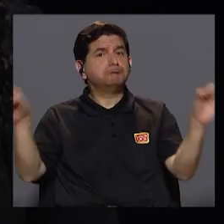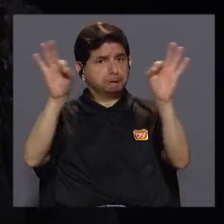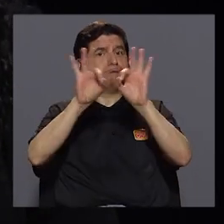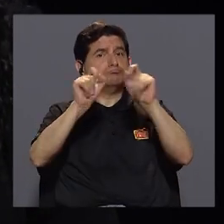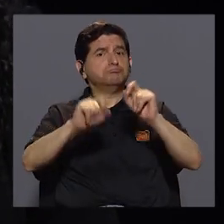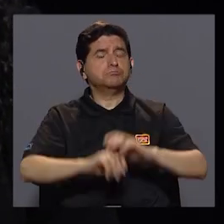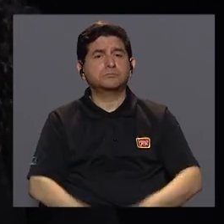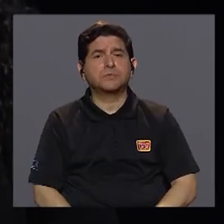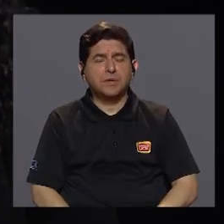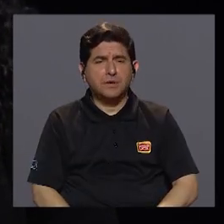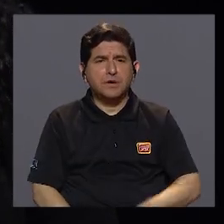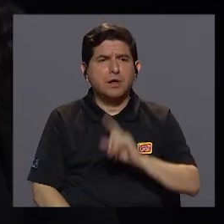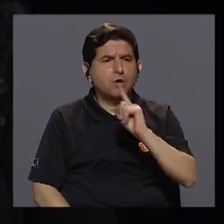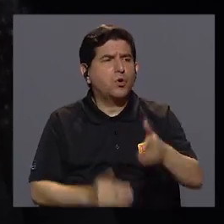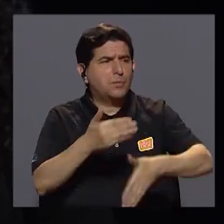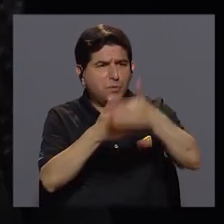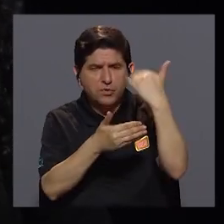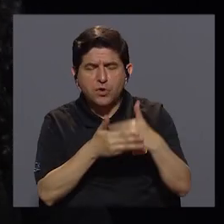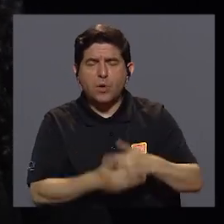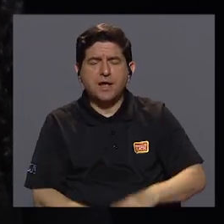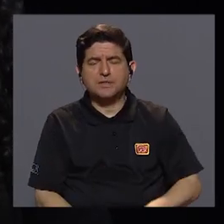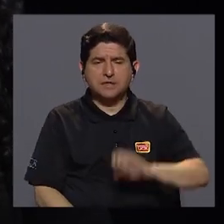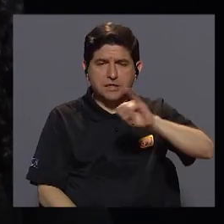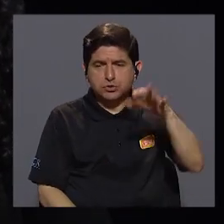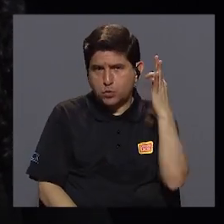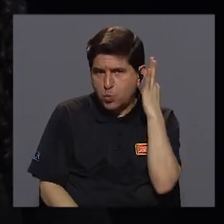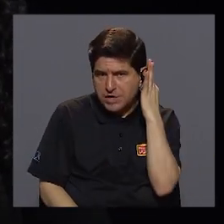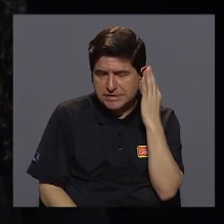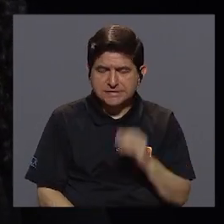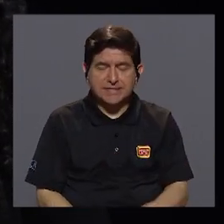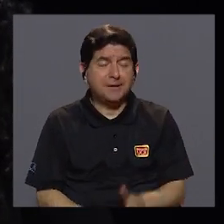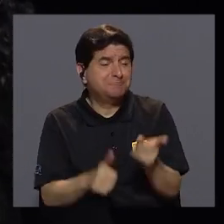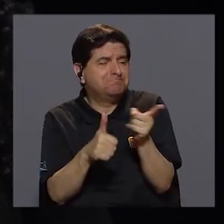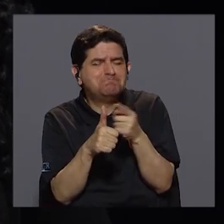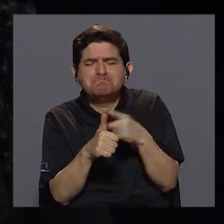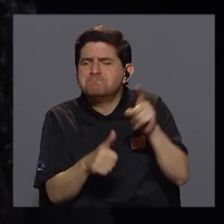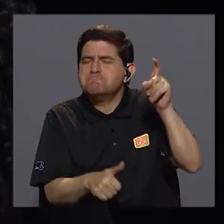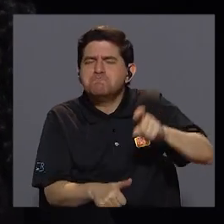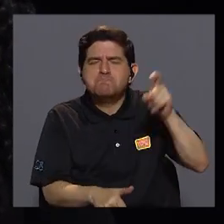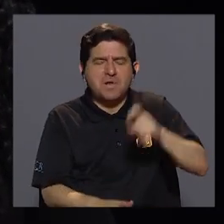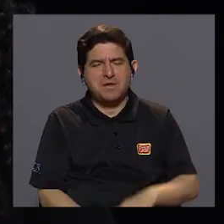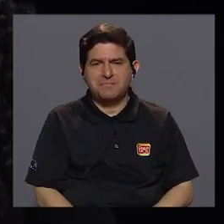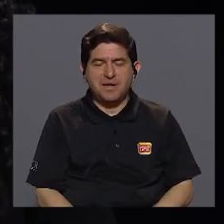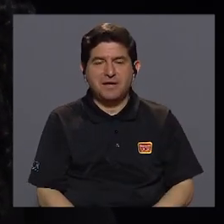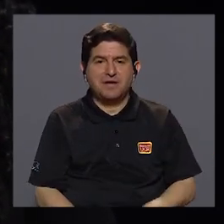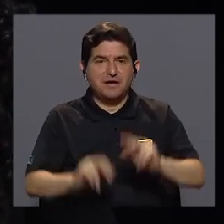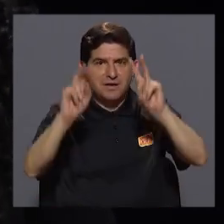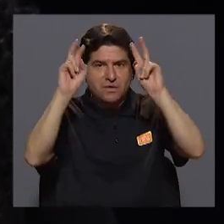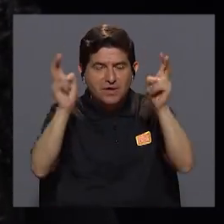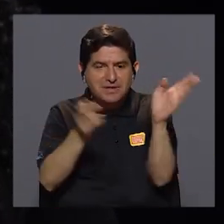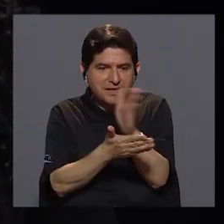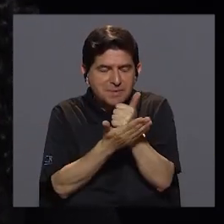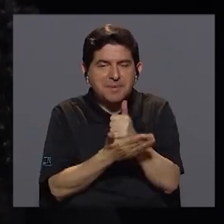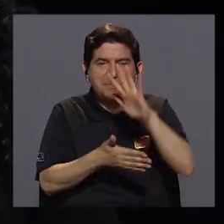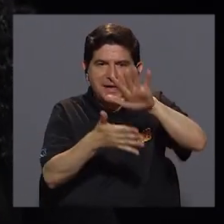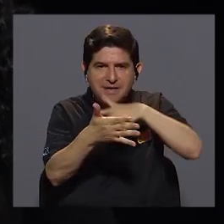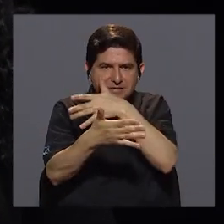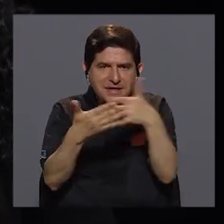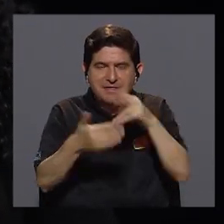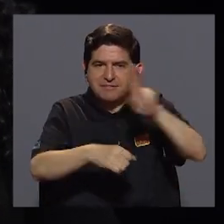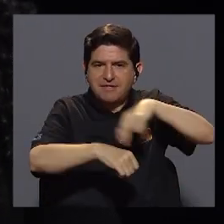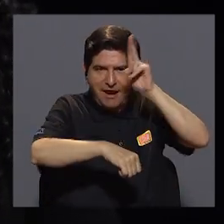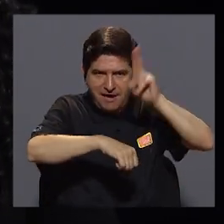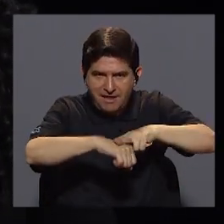Y, como mencionaba previamente Julissa, lo primero que necesitamos en este punto es que el tema sea parte de la agenda